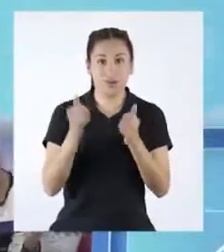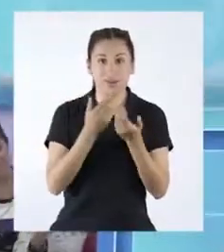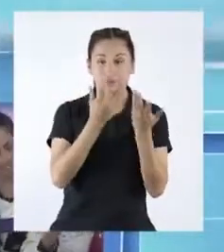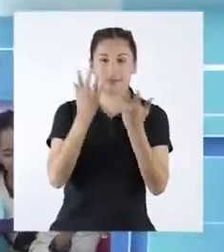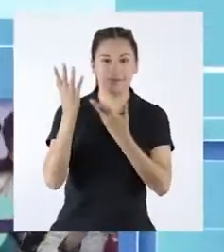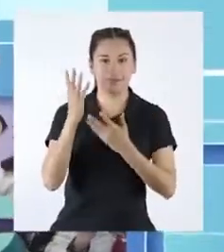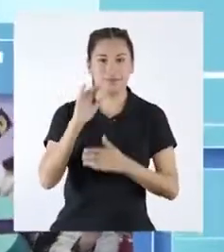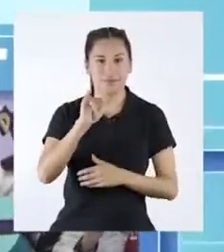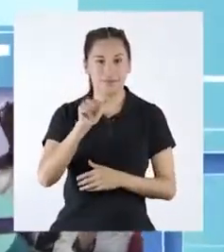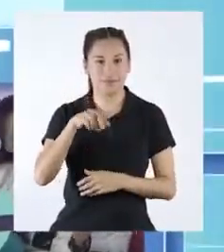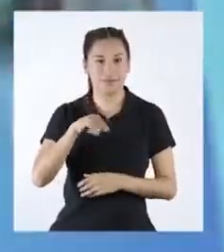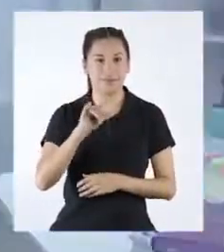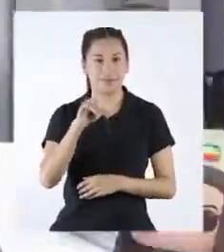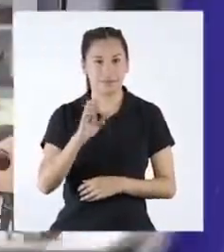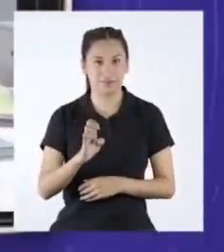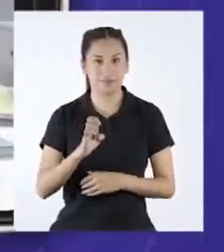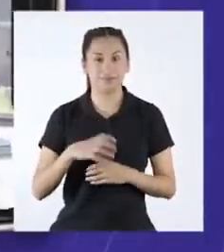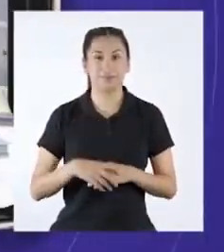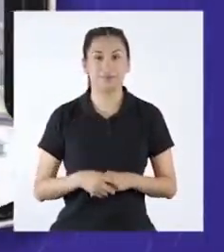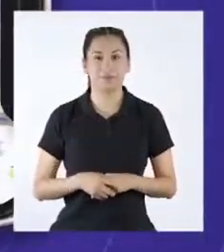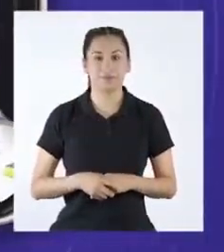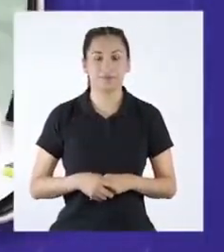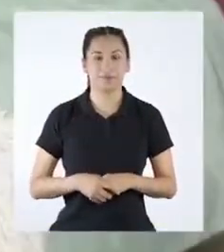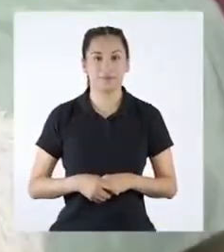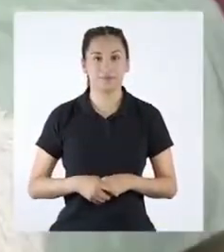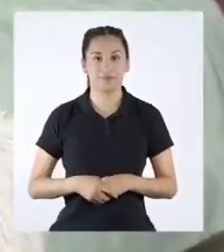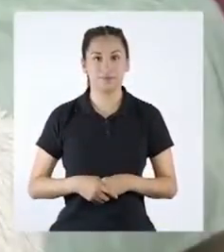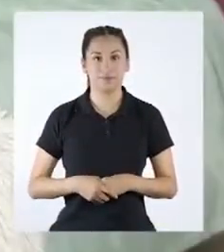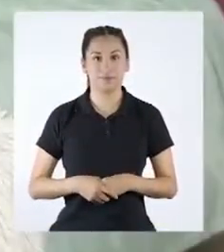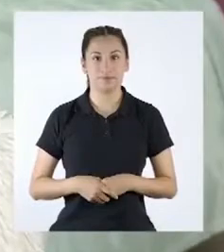aprendemos juntos con Yavile.